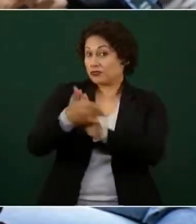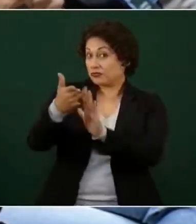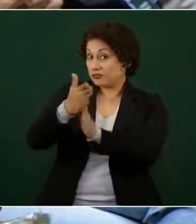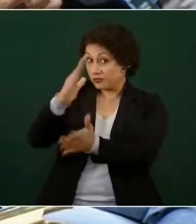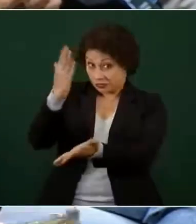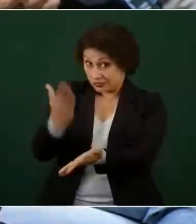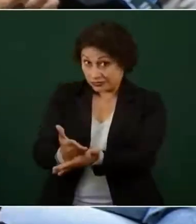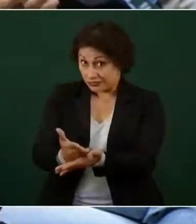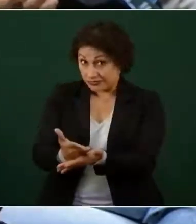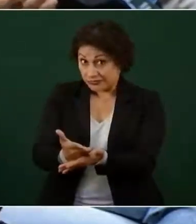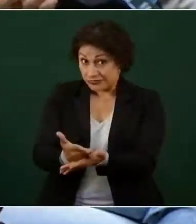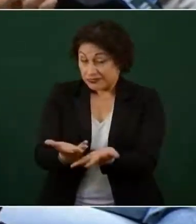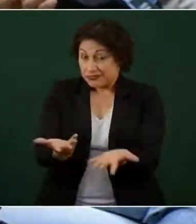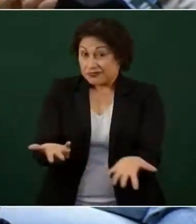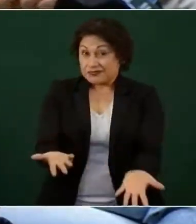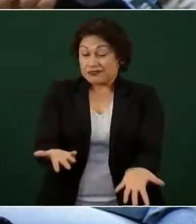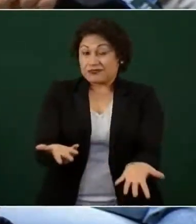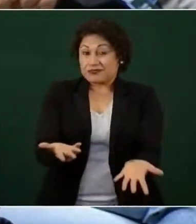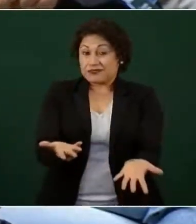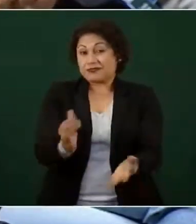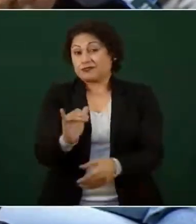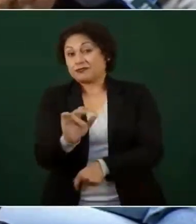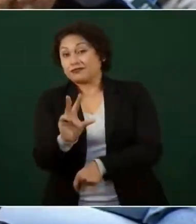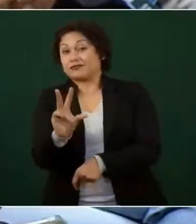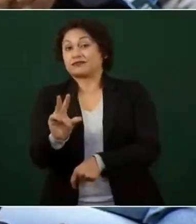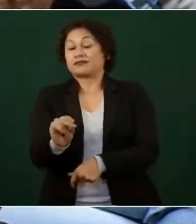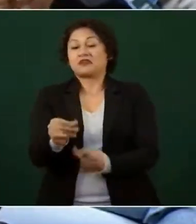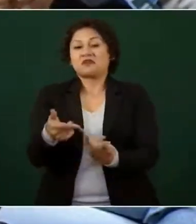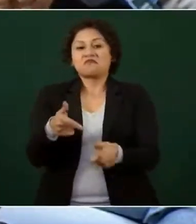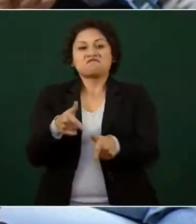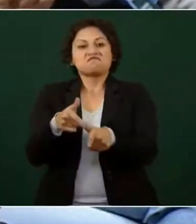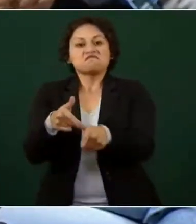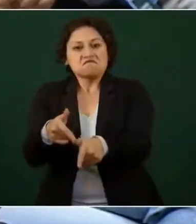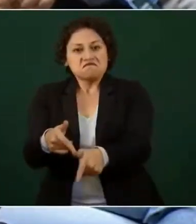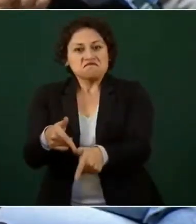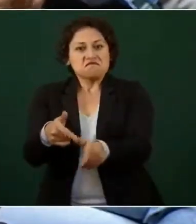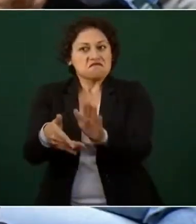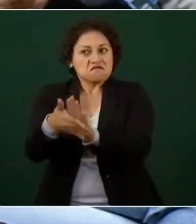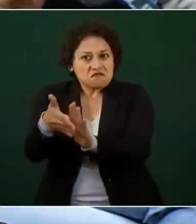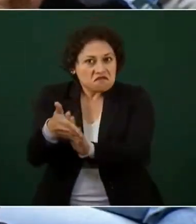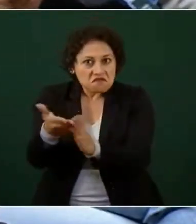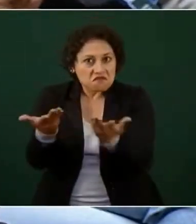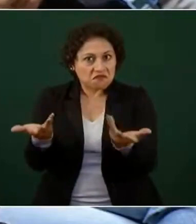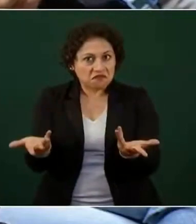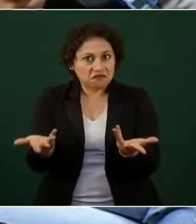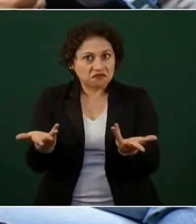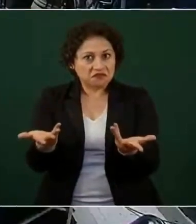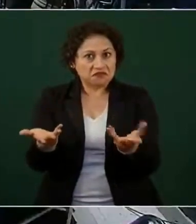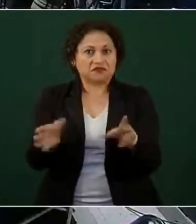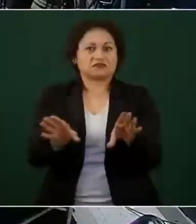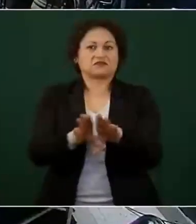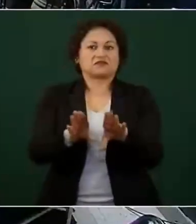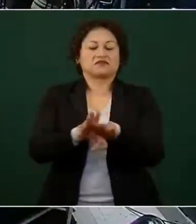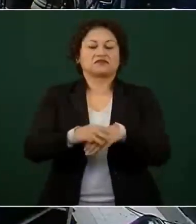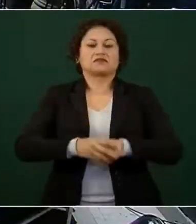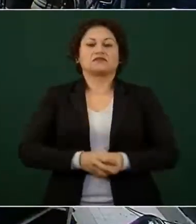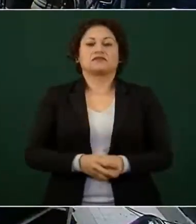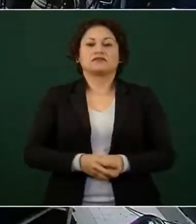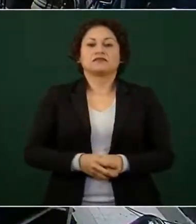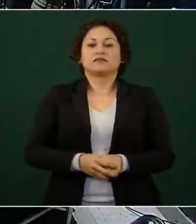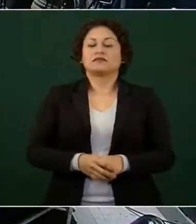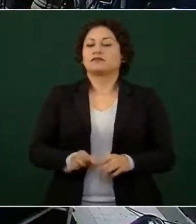no va a frenar, se va a continuar con el proyecto tal y cual está? No, ya